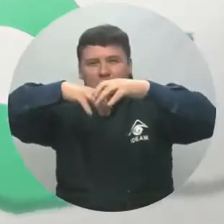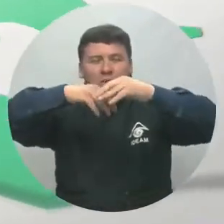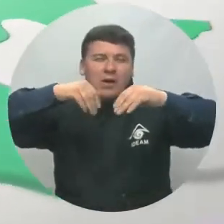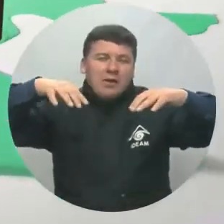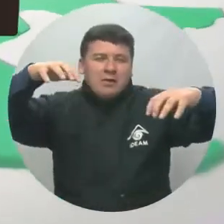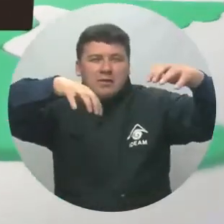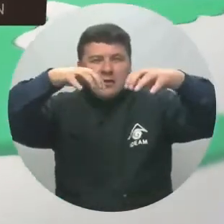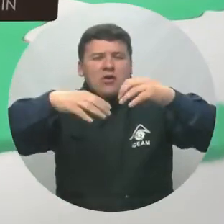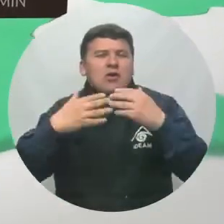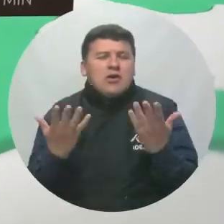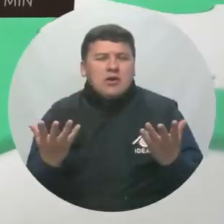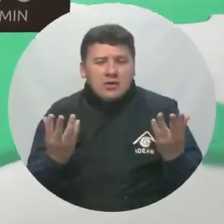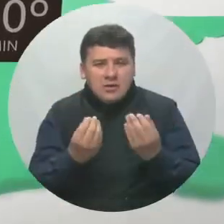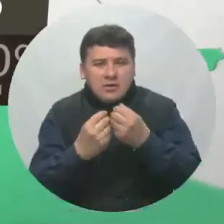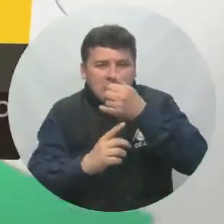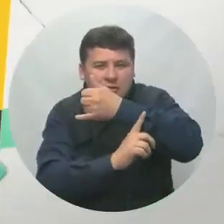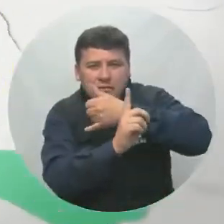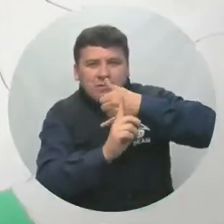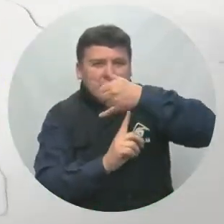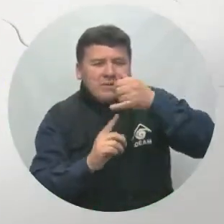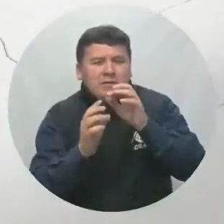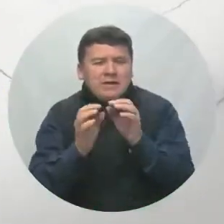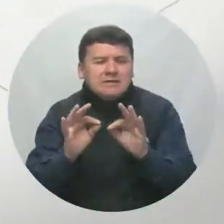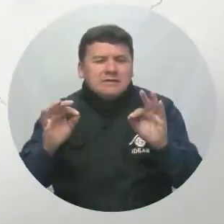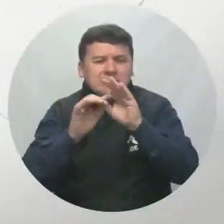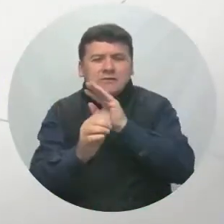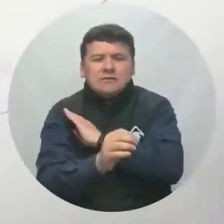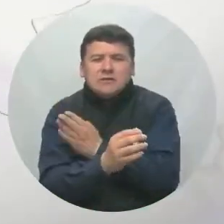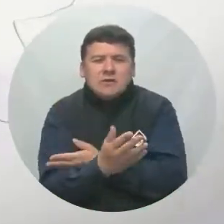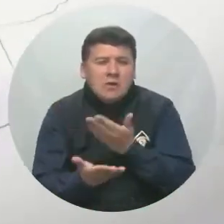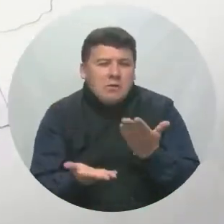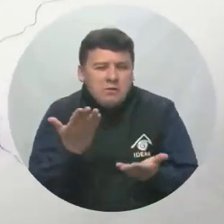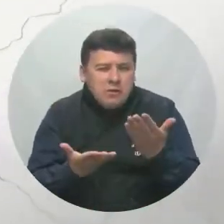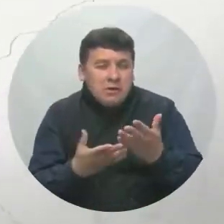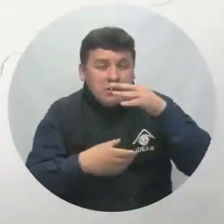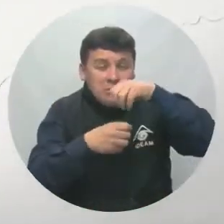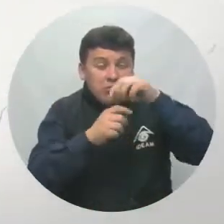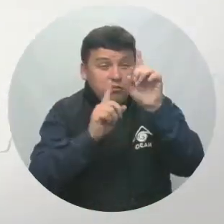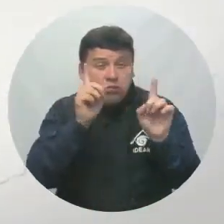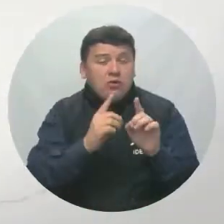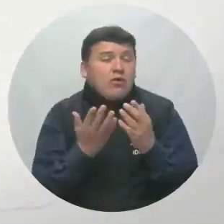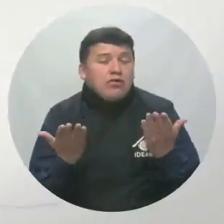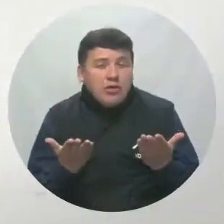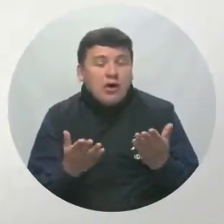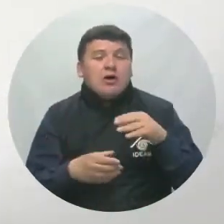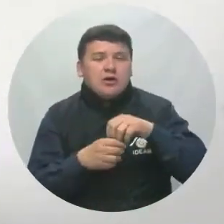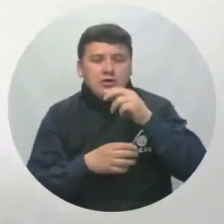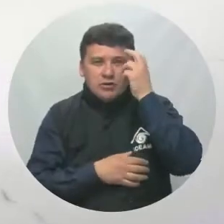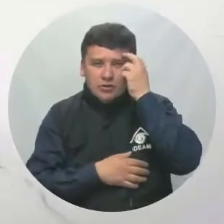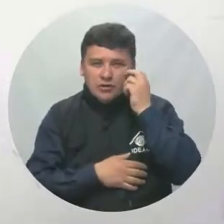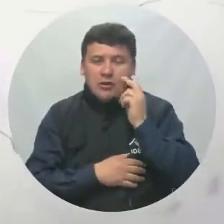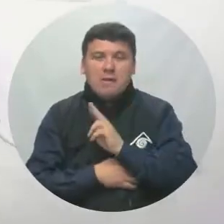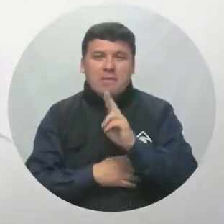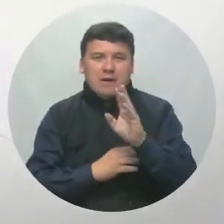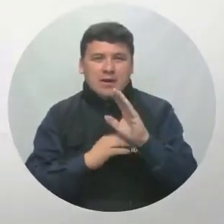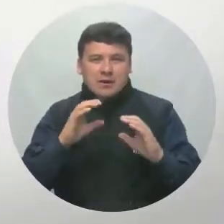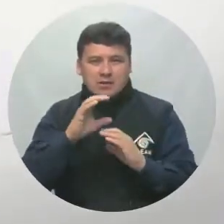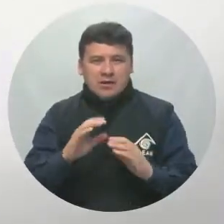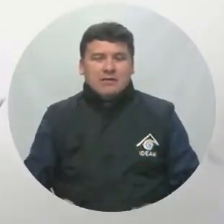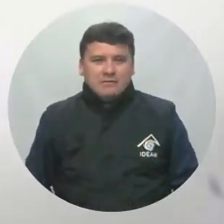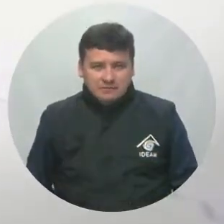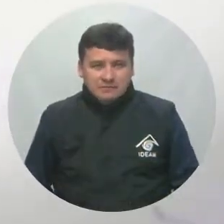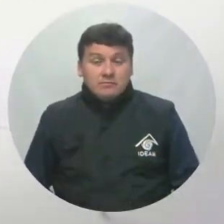moderadas en varios sectores de la región. Las más intensas y con posibilidad de actividad eléctrica serán en Chocó y en Cauca.